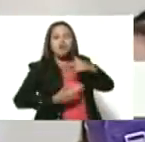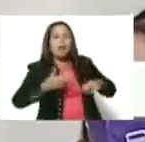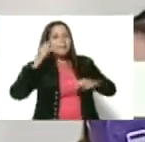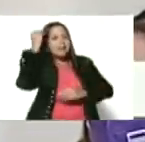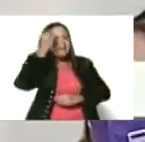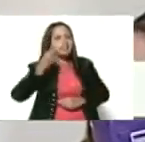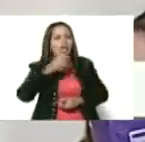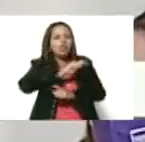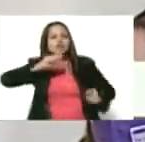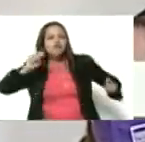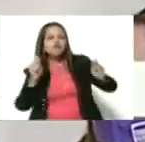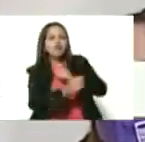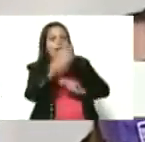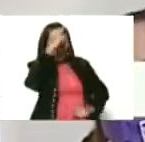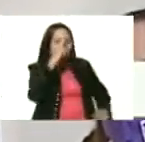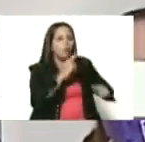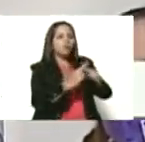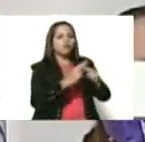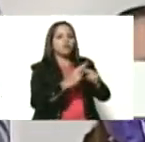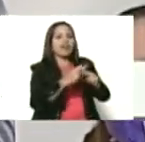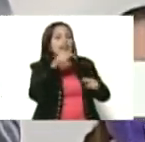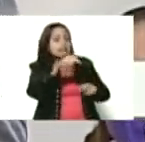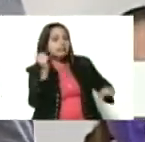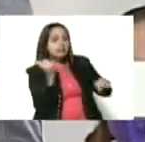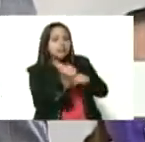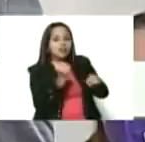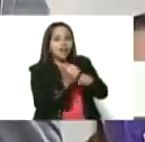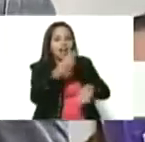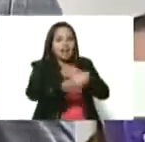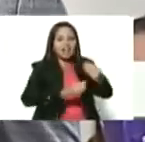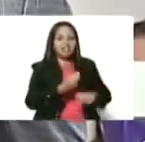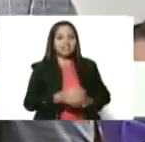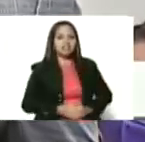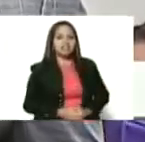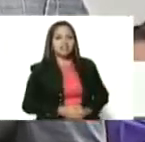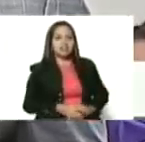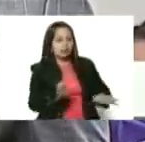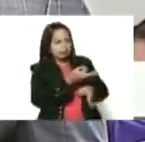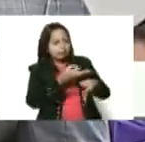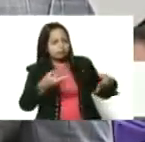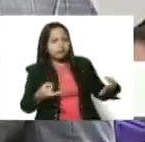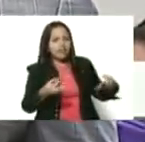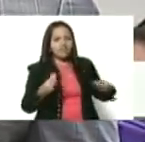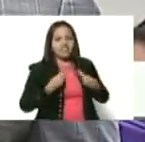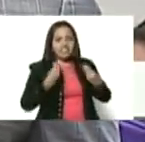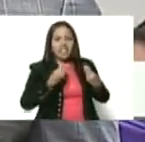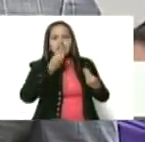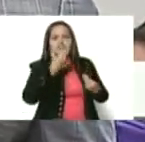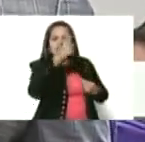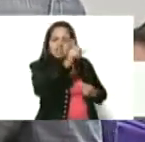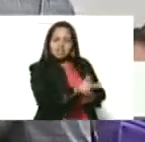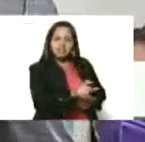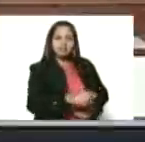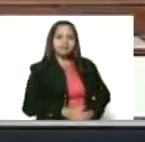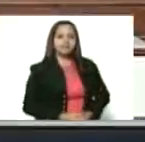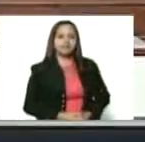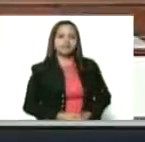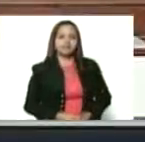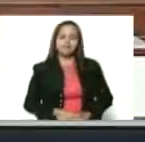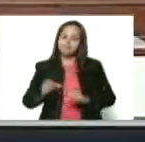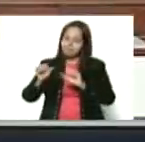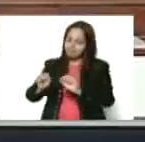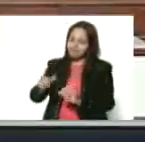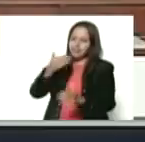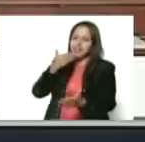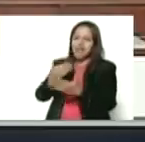transformadoras el reconocimiento de ese trabajo como generador de calidad de vida y de bienestar. Correcto. Bueno, gracias.